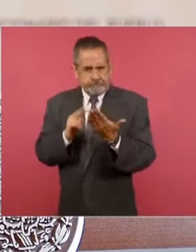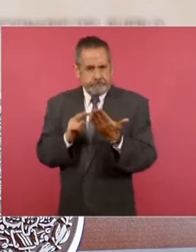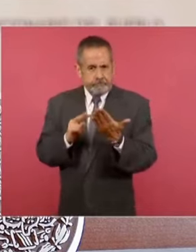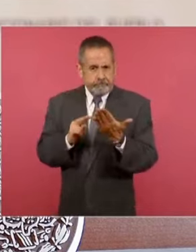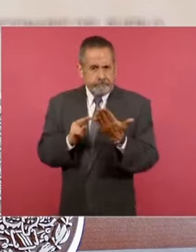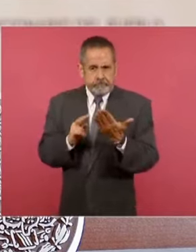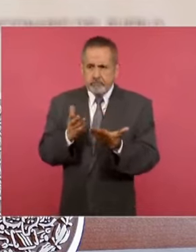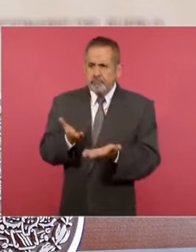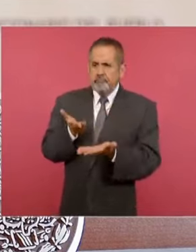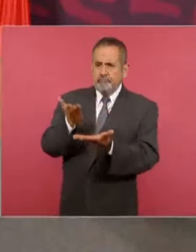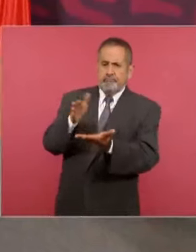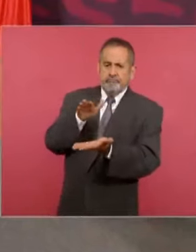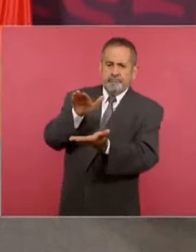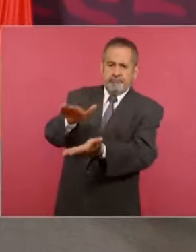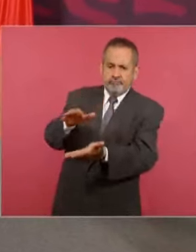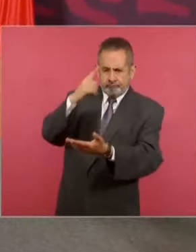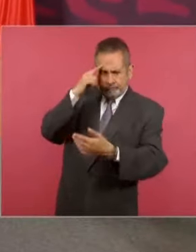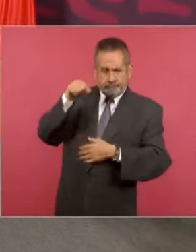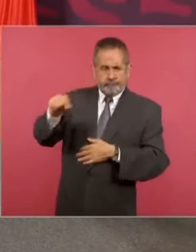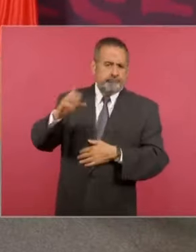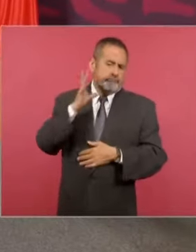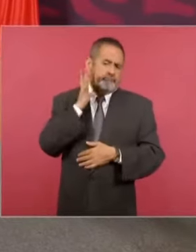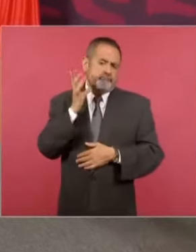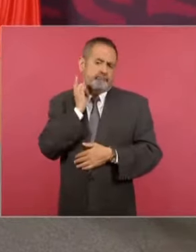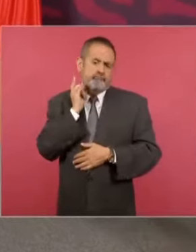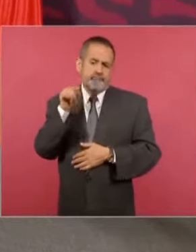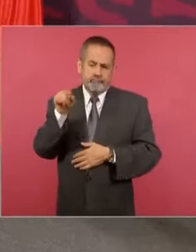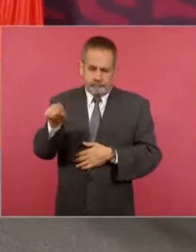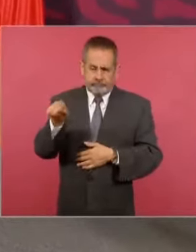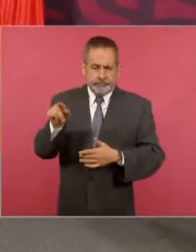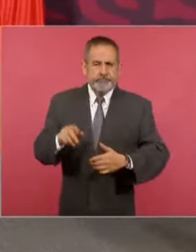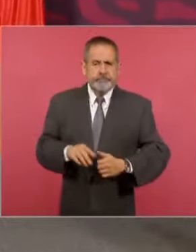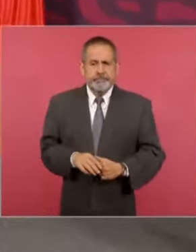al Congreso de la Unión, a la Cámara de Diputados,